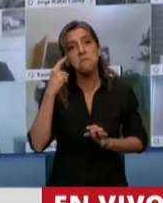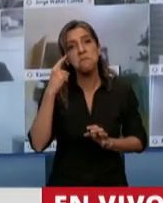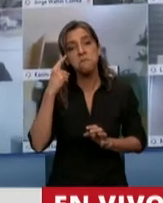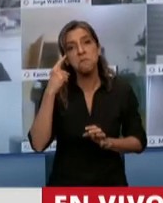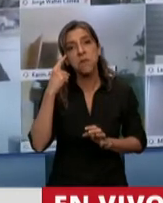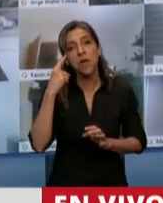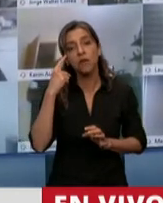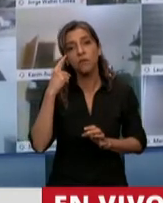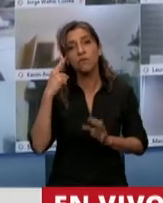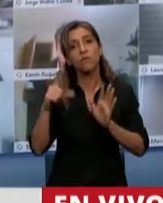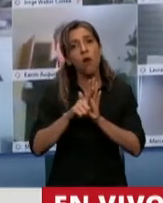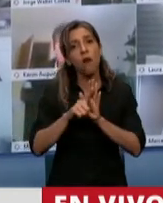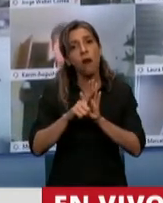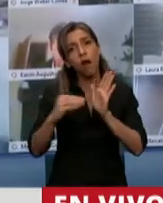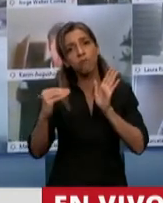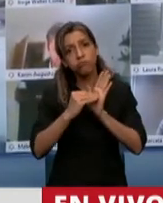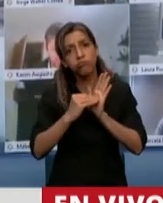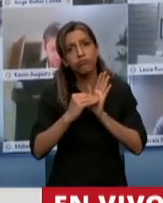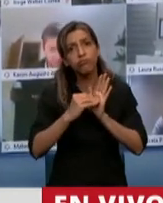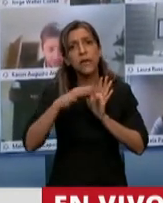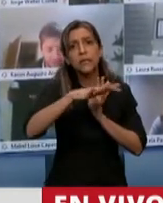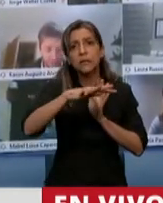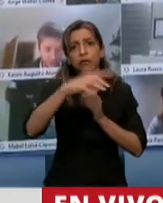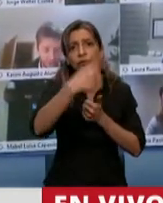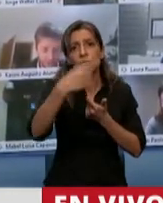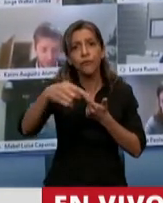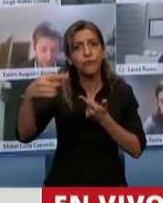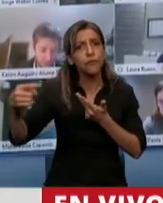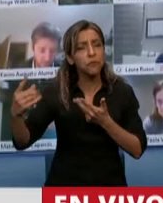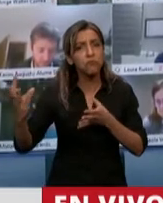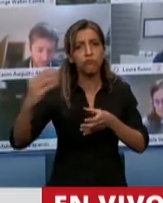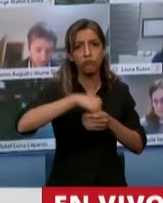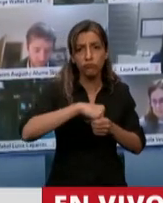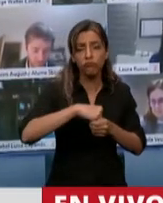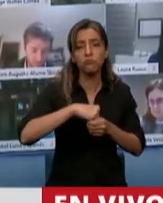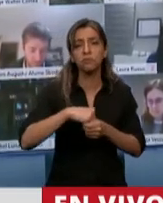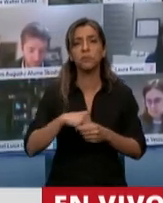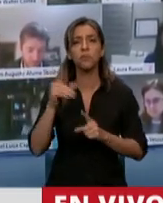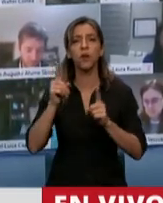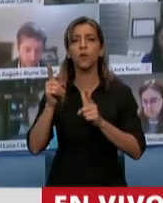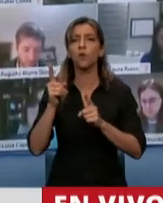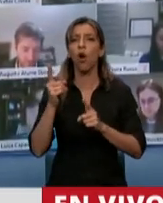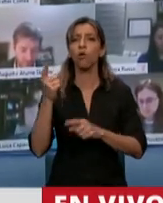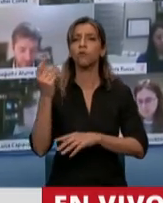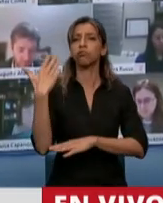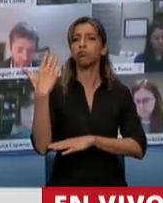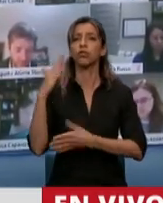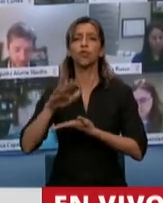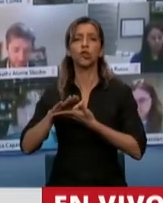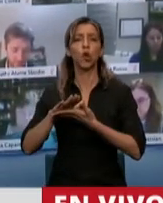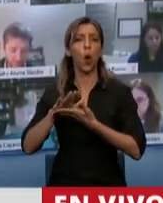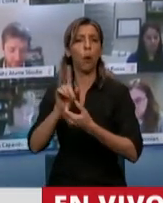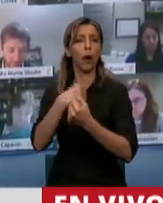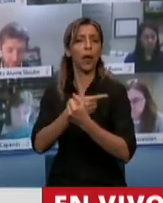diputados que se lavan la boca hablando de república, de la constitución,